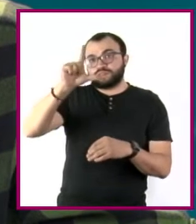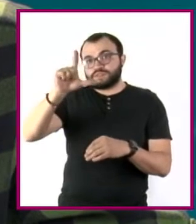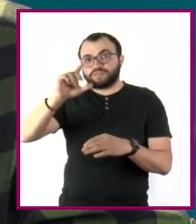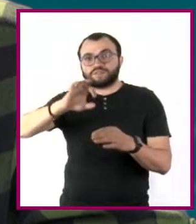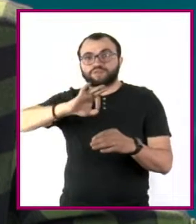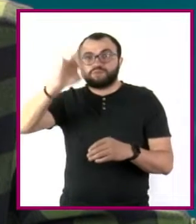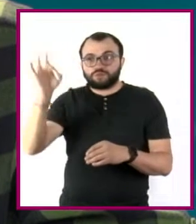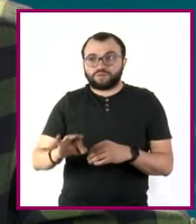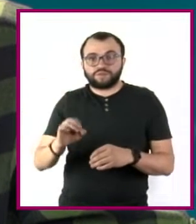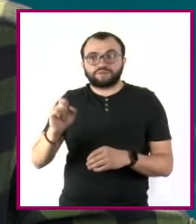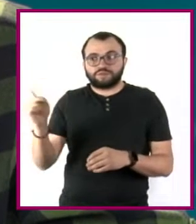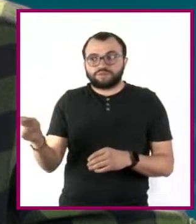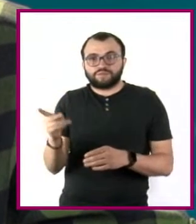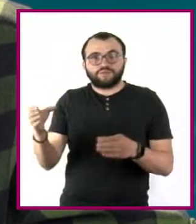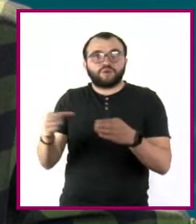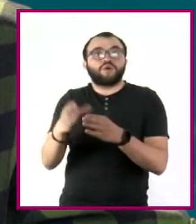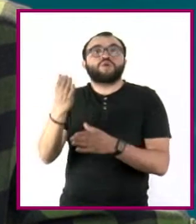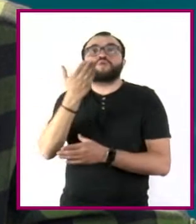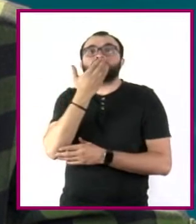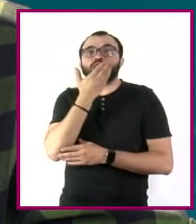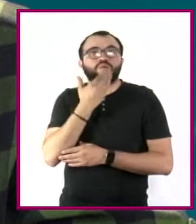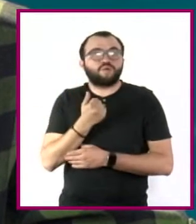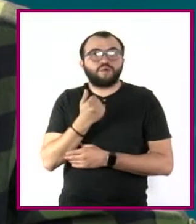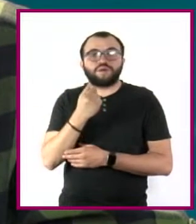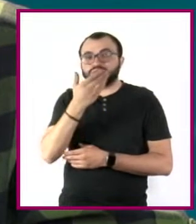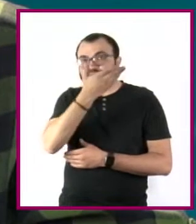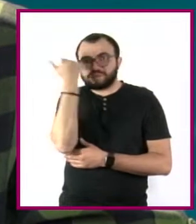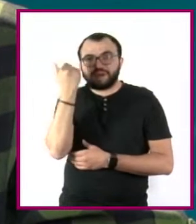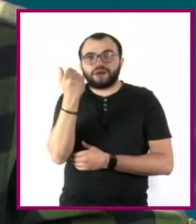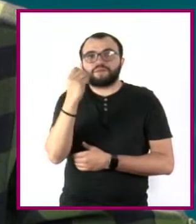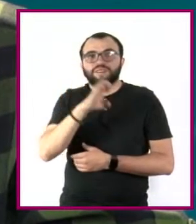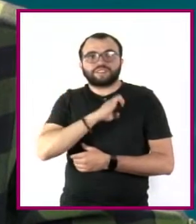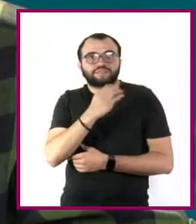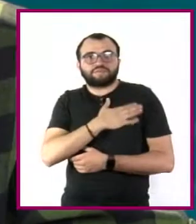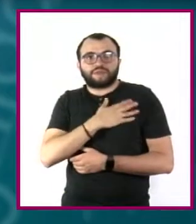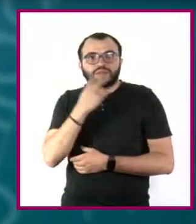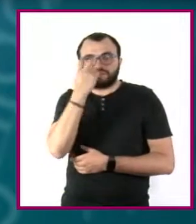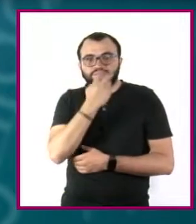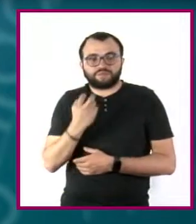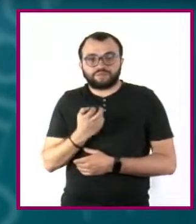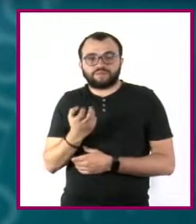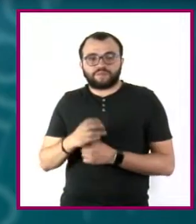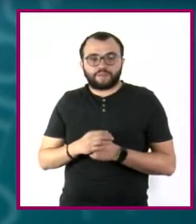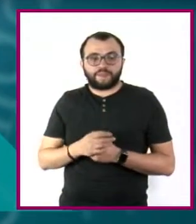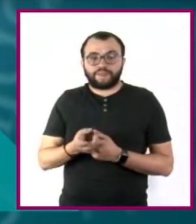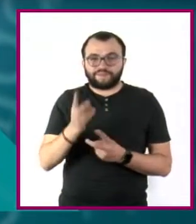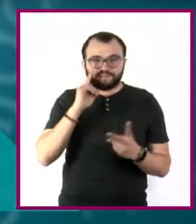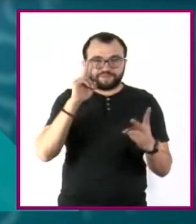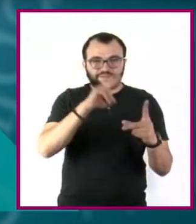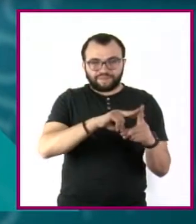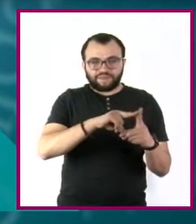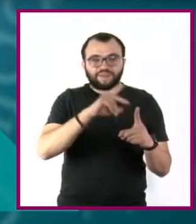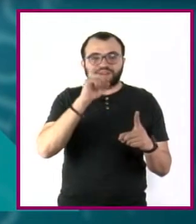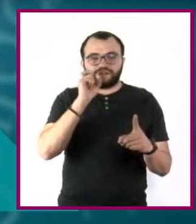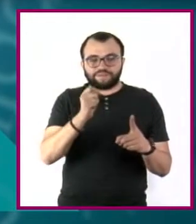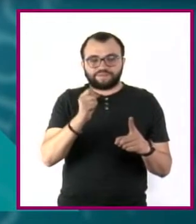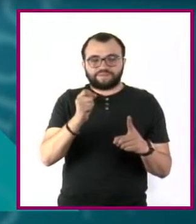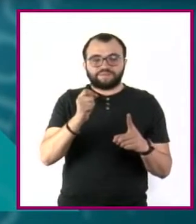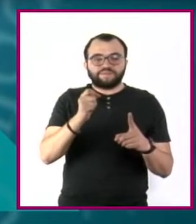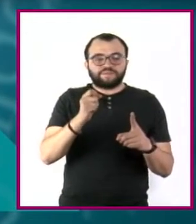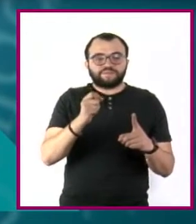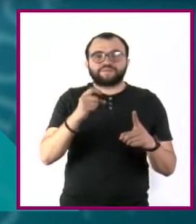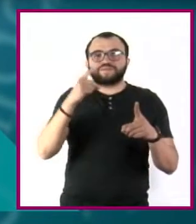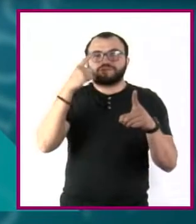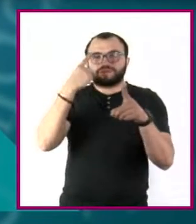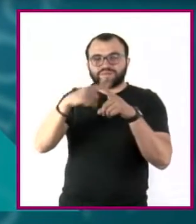de la población no alfabetizada, que a su vez deriva en la exclusión en espacios laborales. Visto desde la interseccionalidad, las